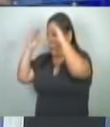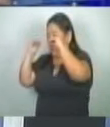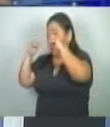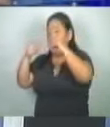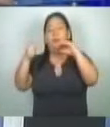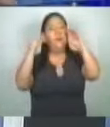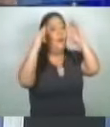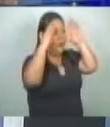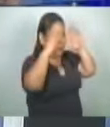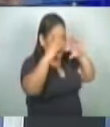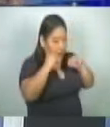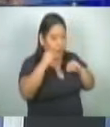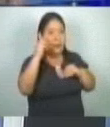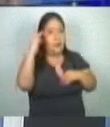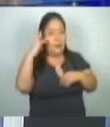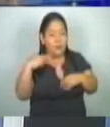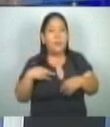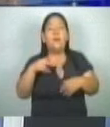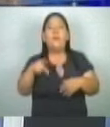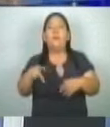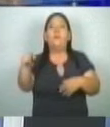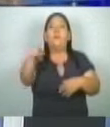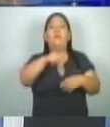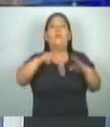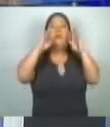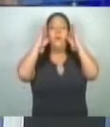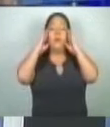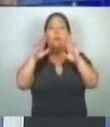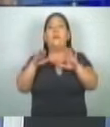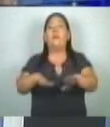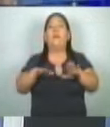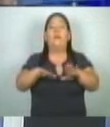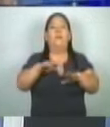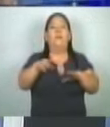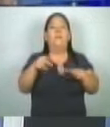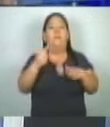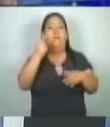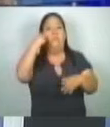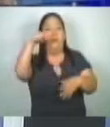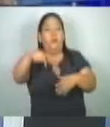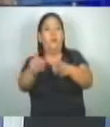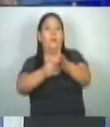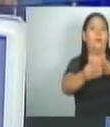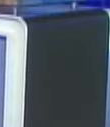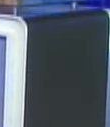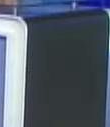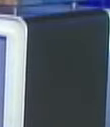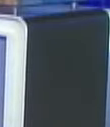Buenas noches, Roxana. Buenas noches a todos ustedes también. Gracias por estar en nuestra sintonía. Arrancamos con los titulares.